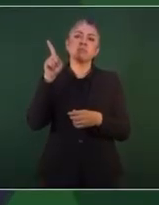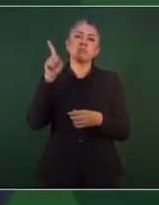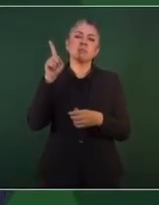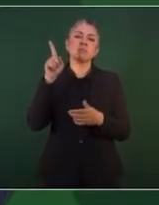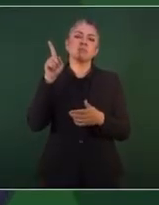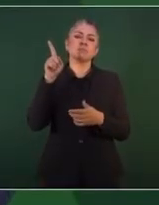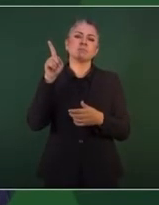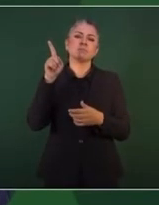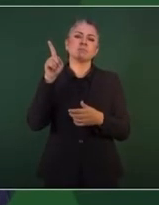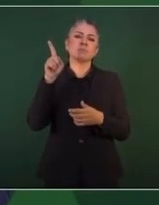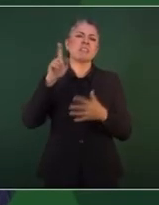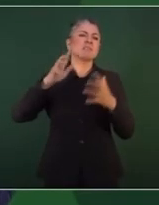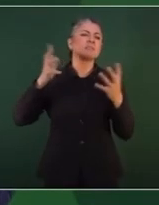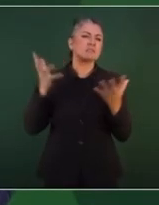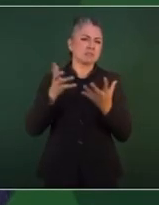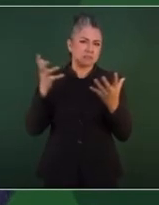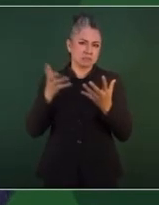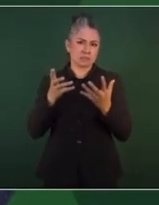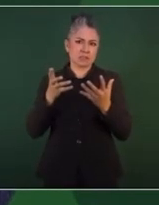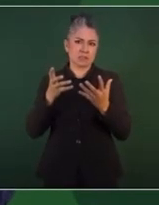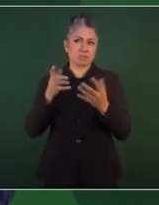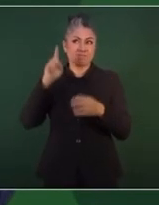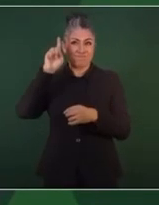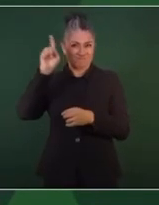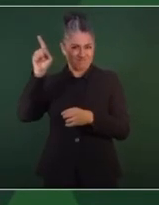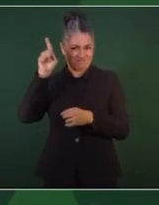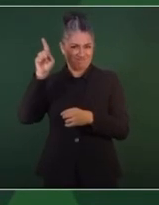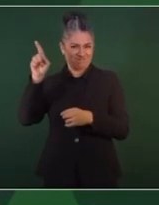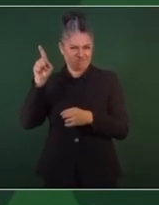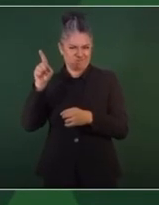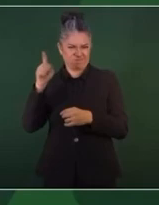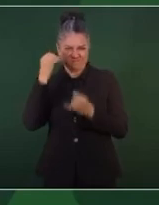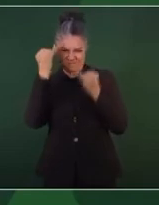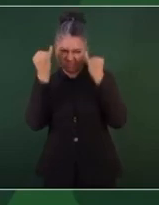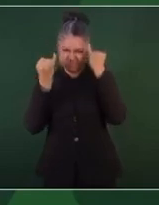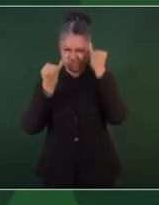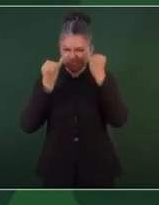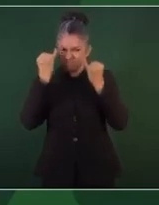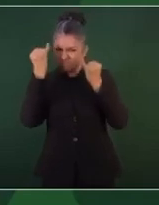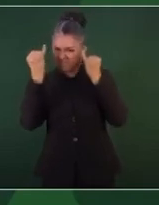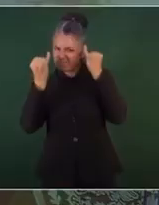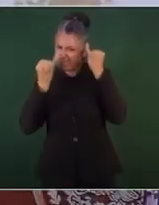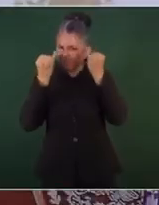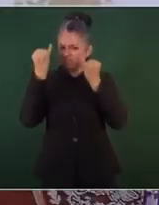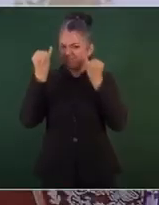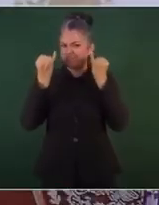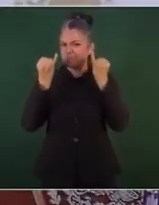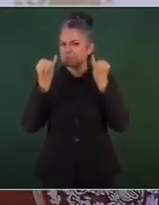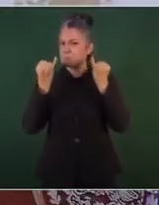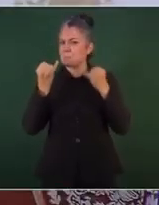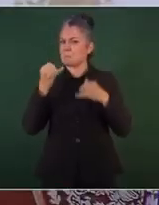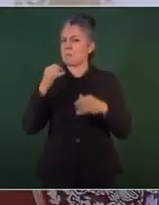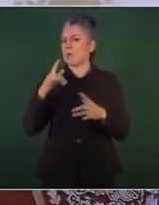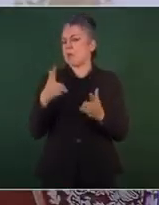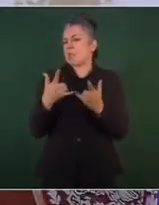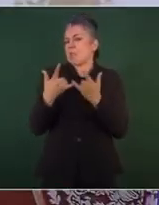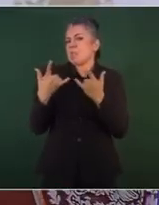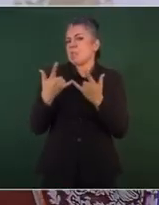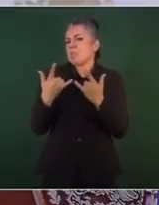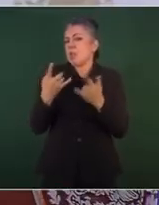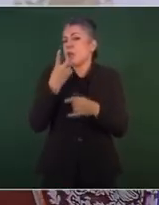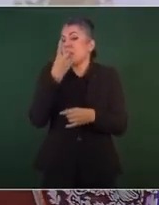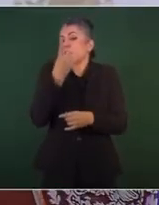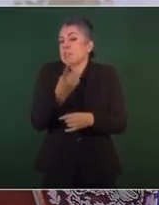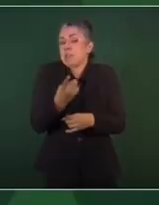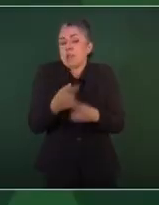de la desaparición, la llamada verdad histórica de que los jóvenes fueron